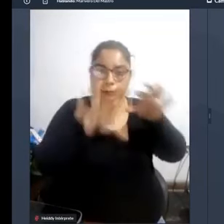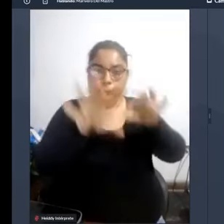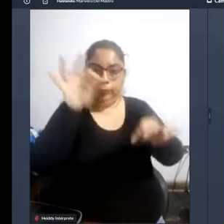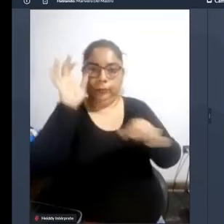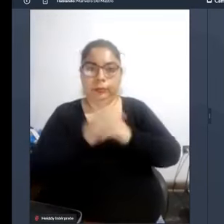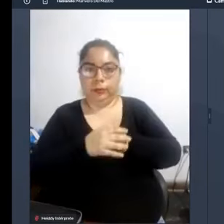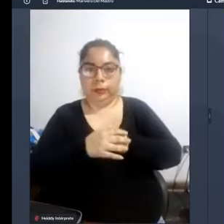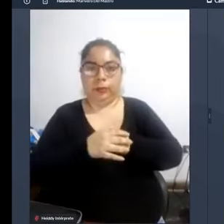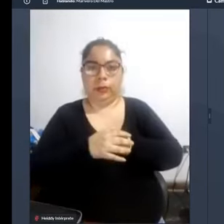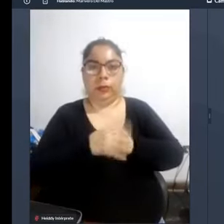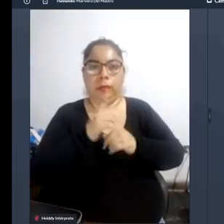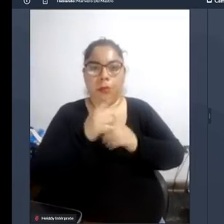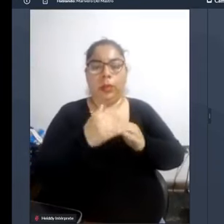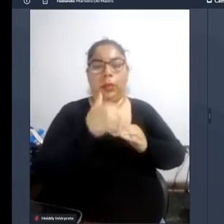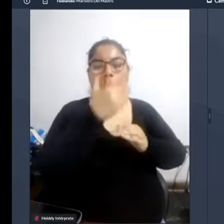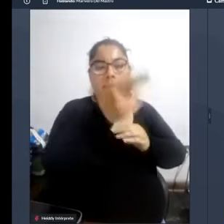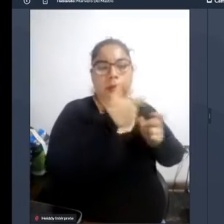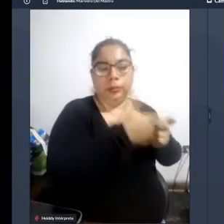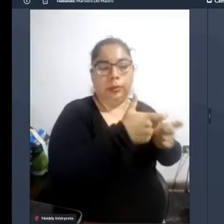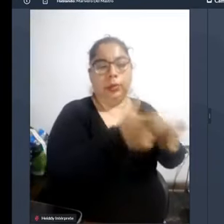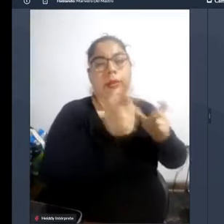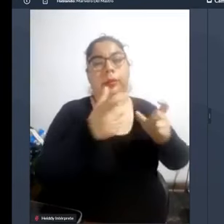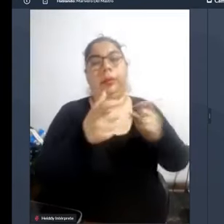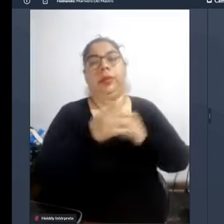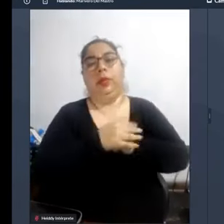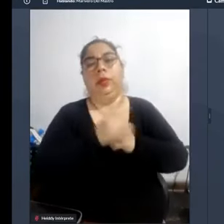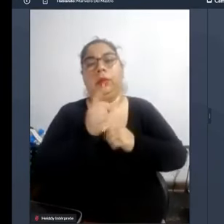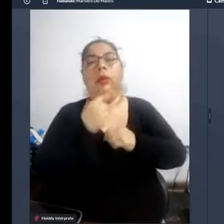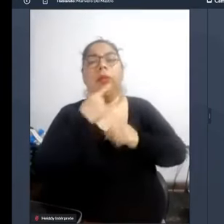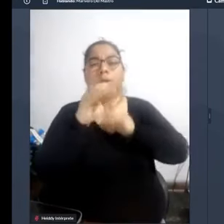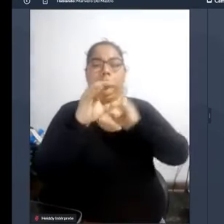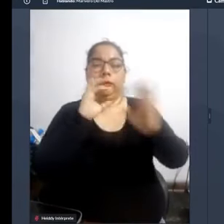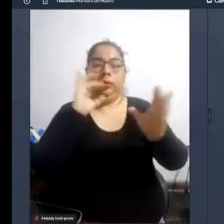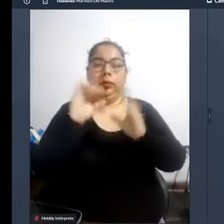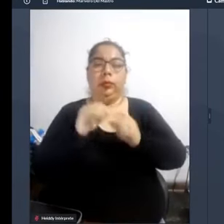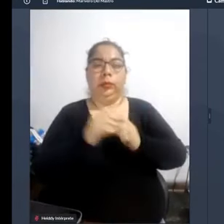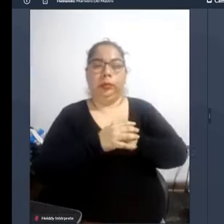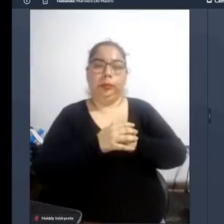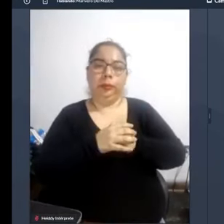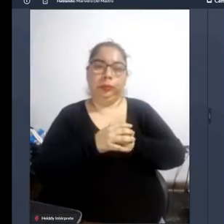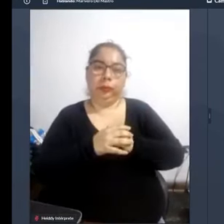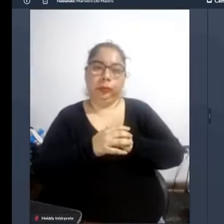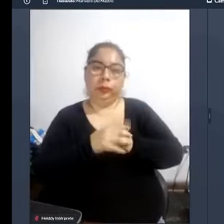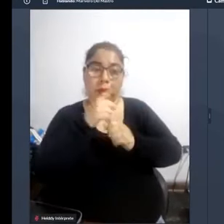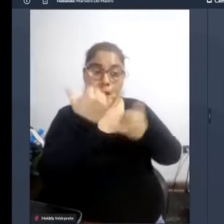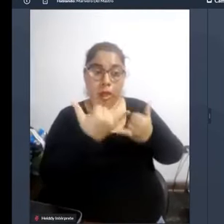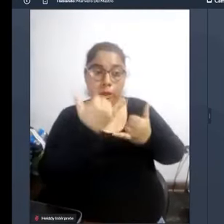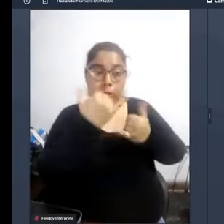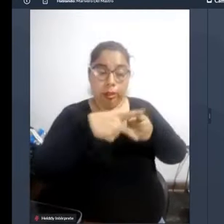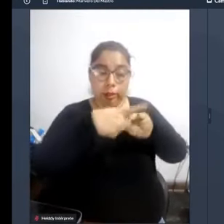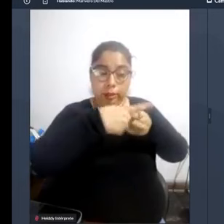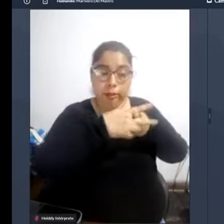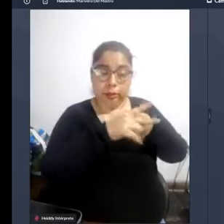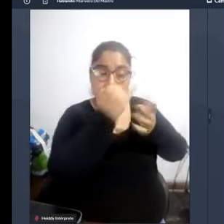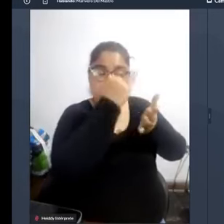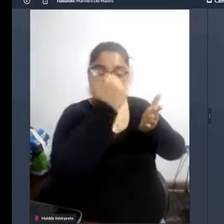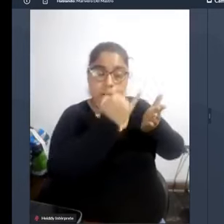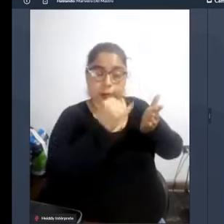y que sea un seguimiento una consulta que parta desde el momento del diseño del proyecto